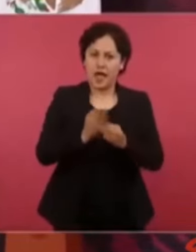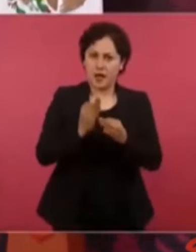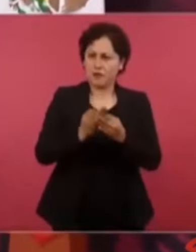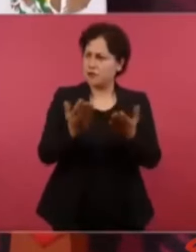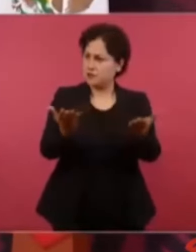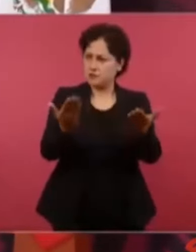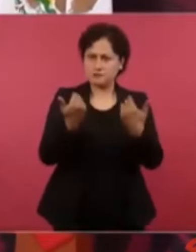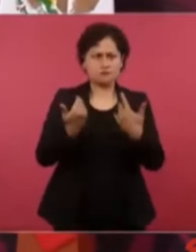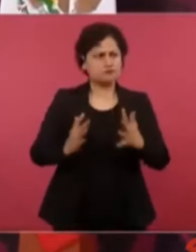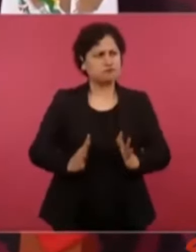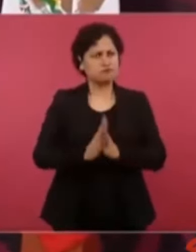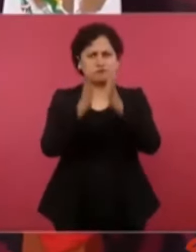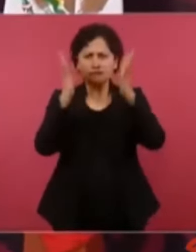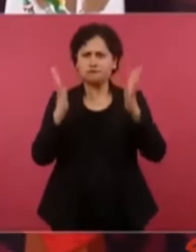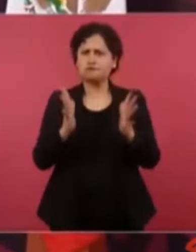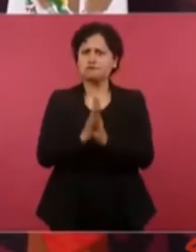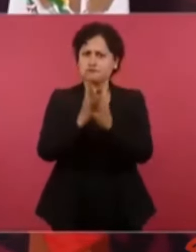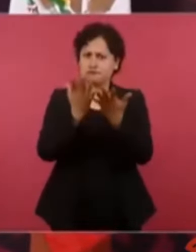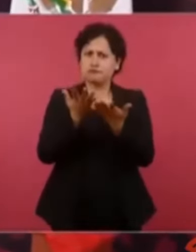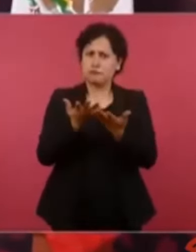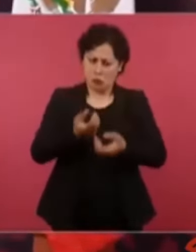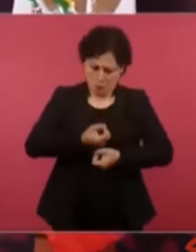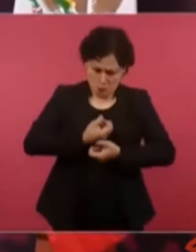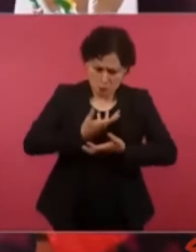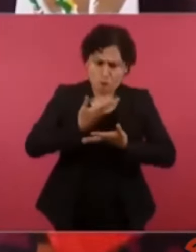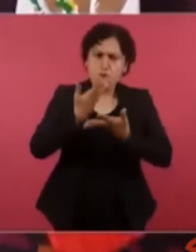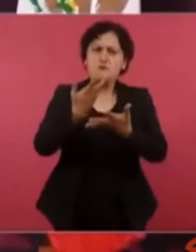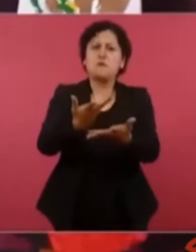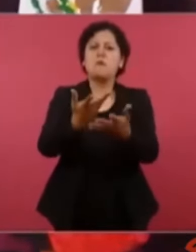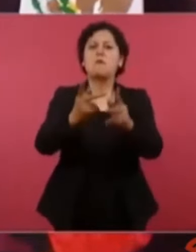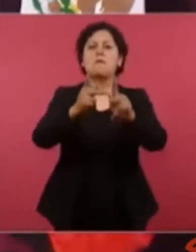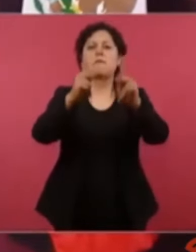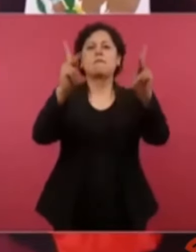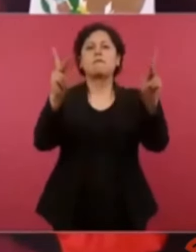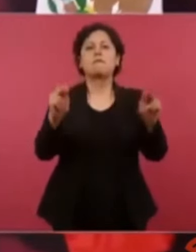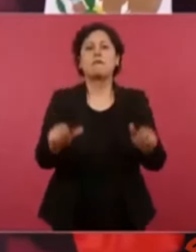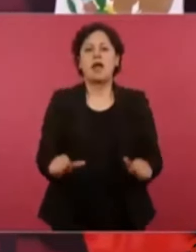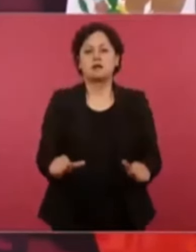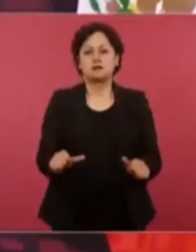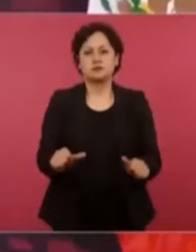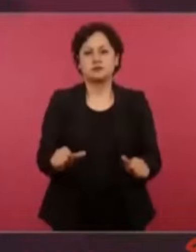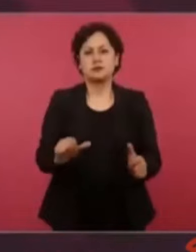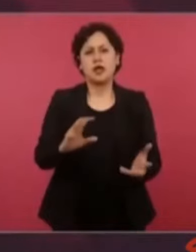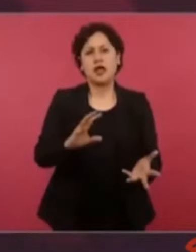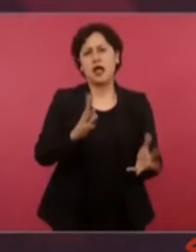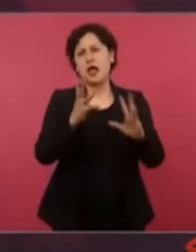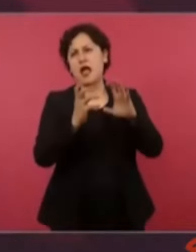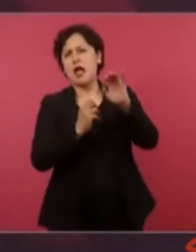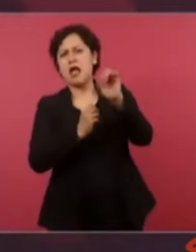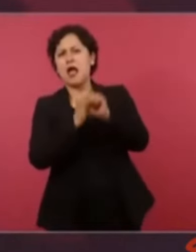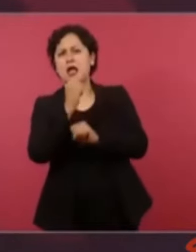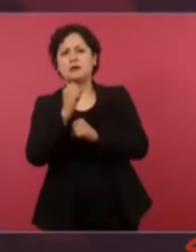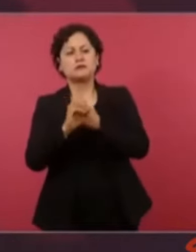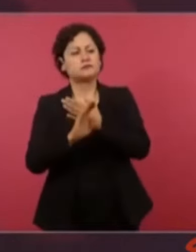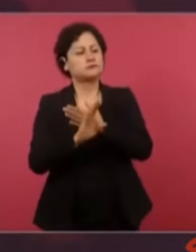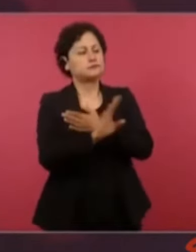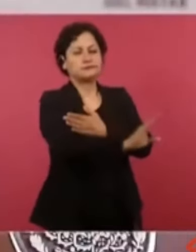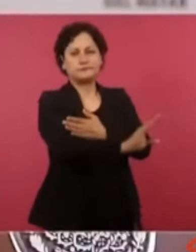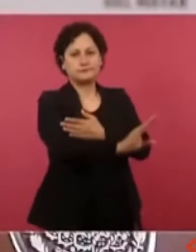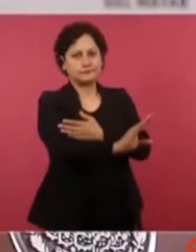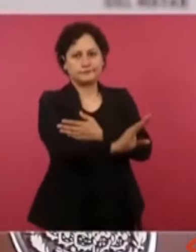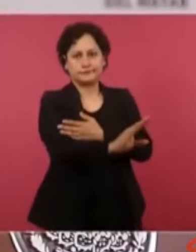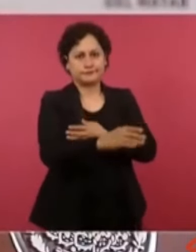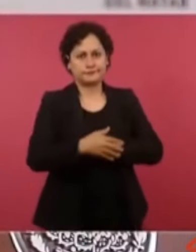de manera pacífica, no a la violencia, no a la